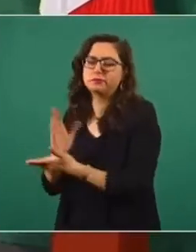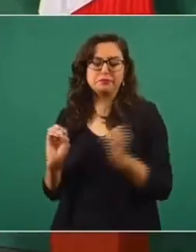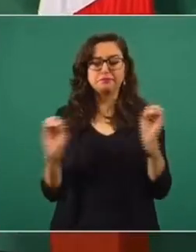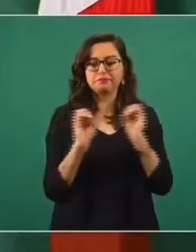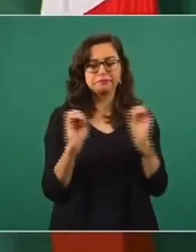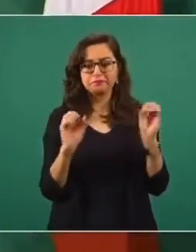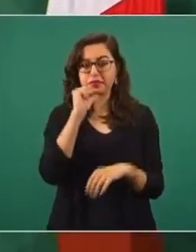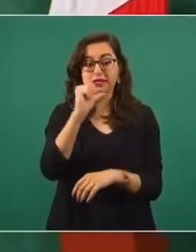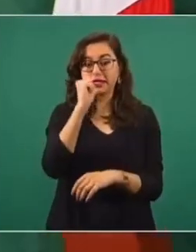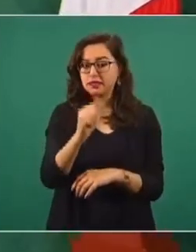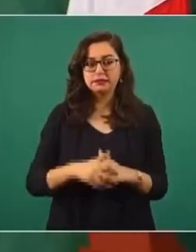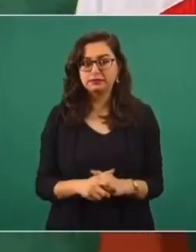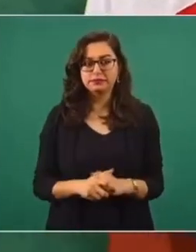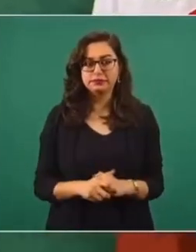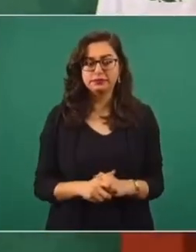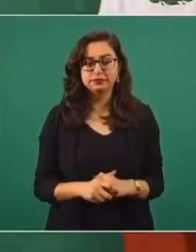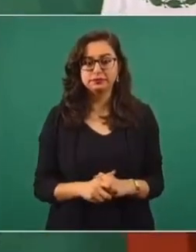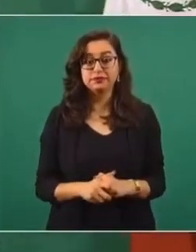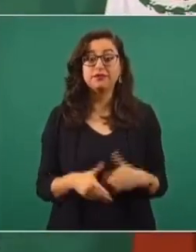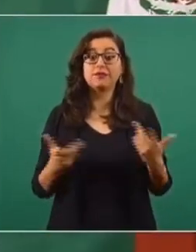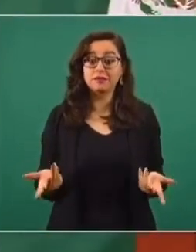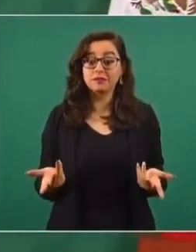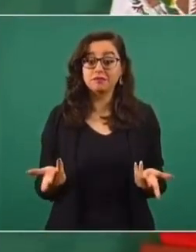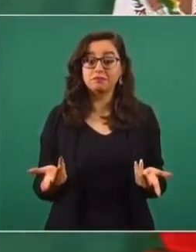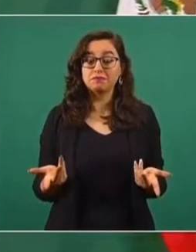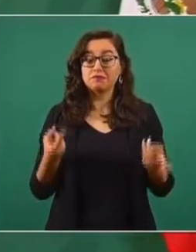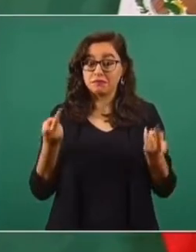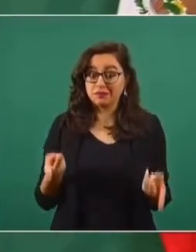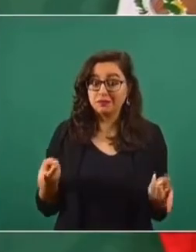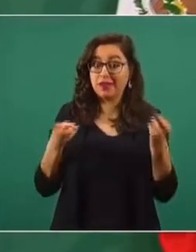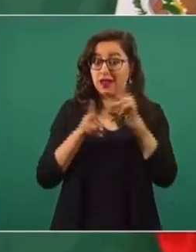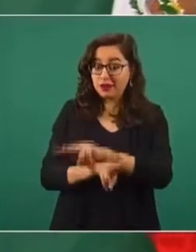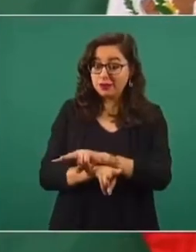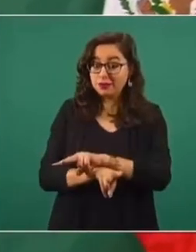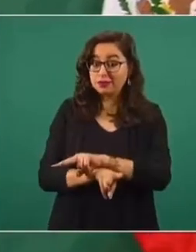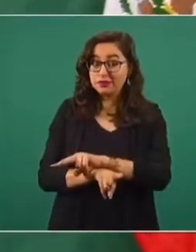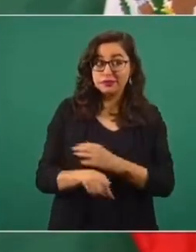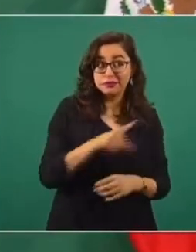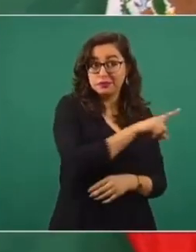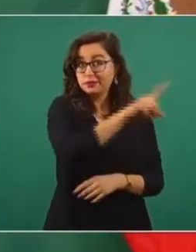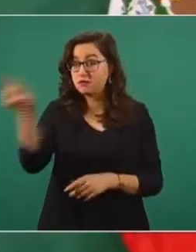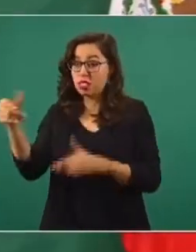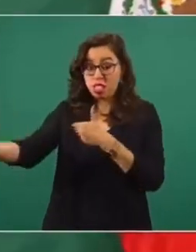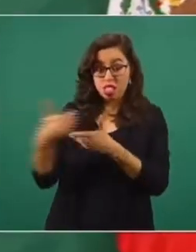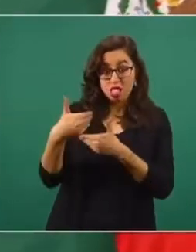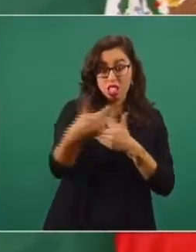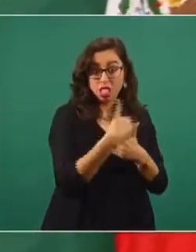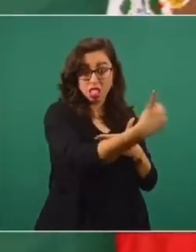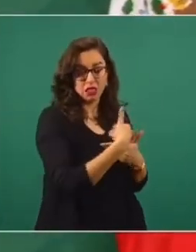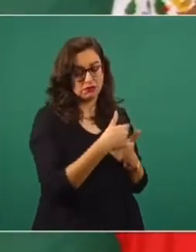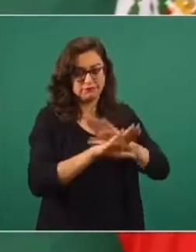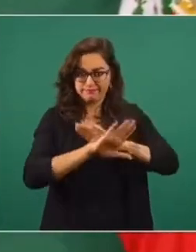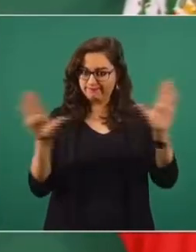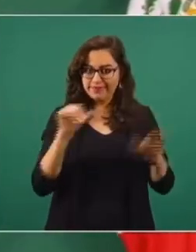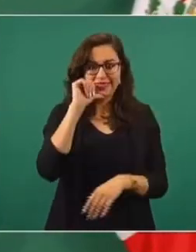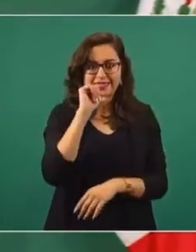Porque no queremos que nadie decida sobre lo que le corresponde a los mexicanos.